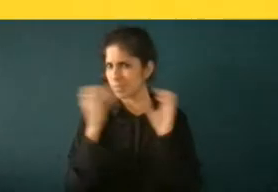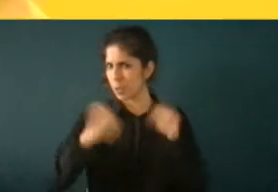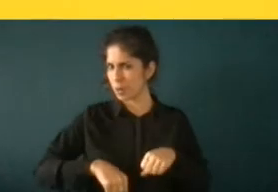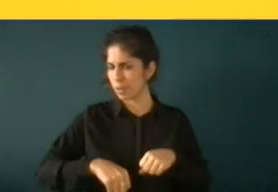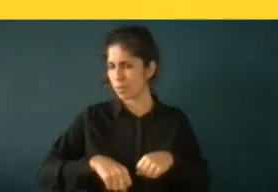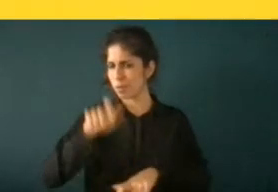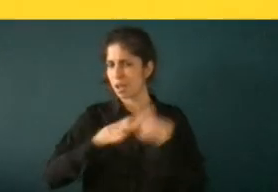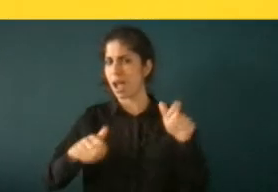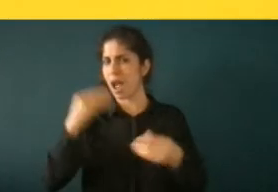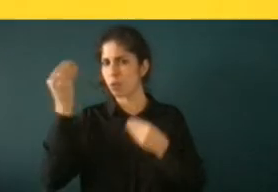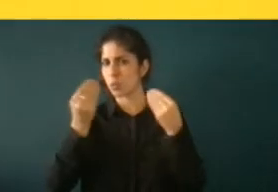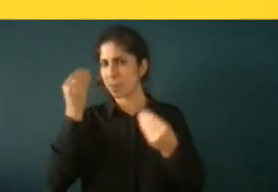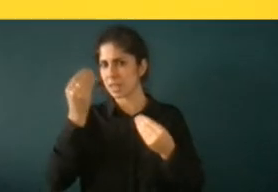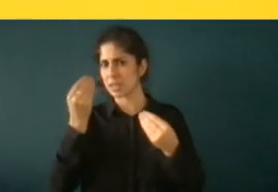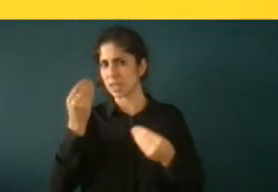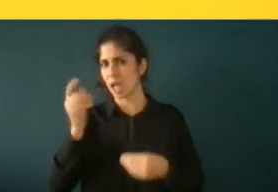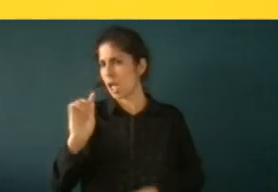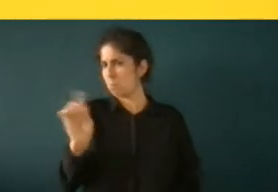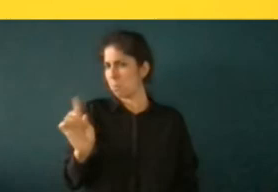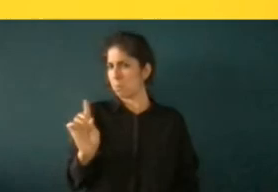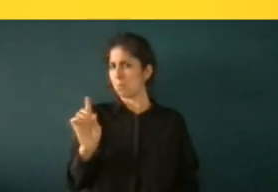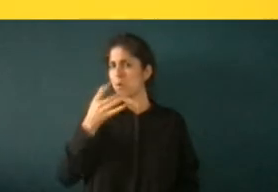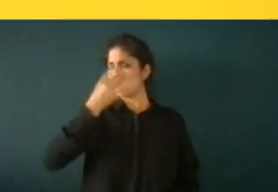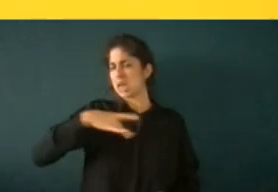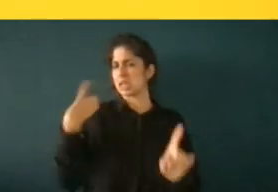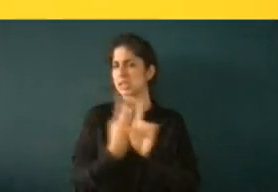de los que están aquí presentes hay alguien que pueda decirme que no y por qué